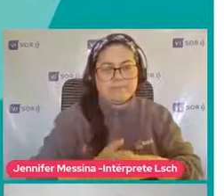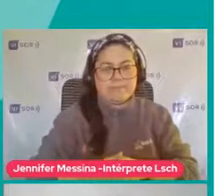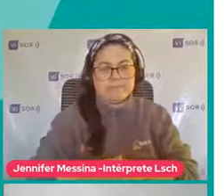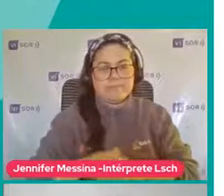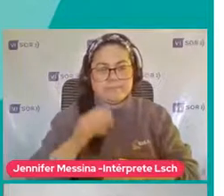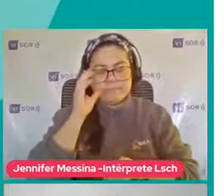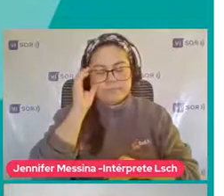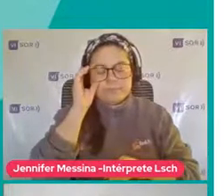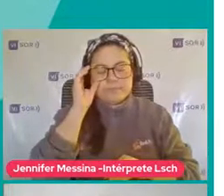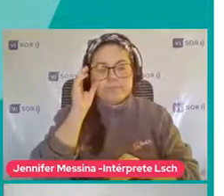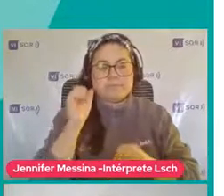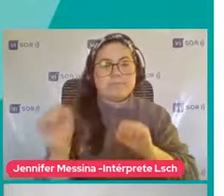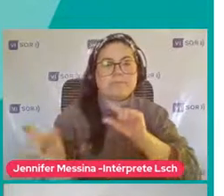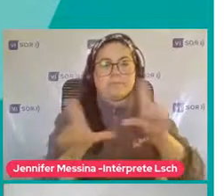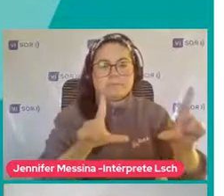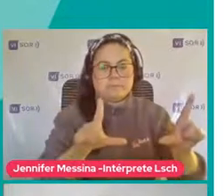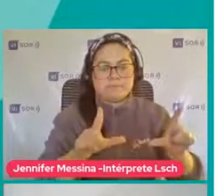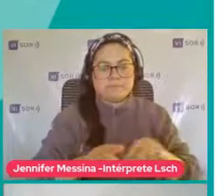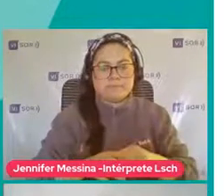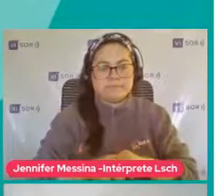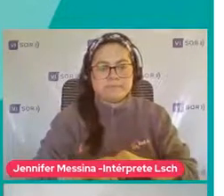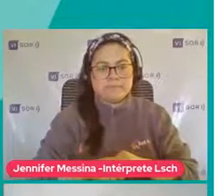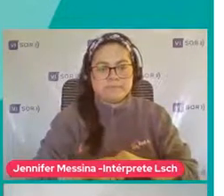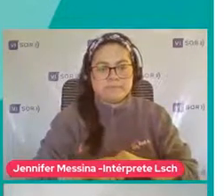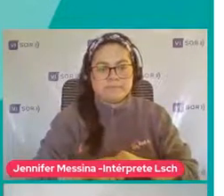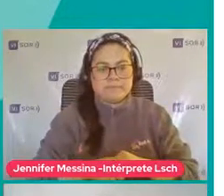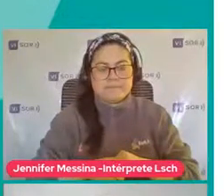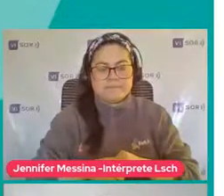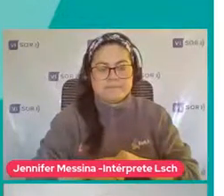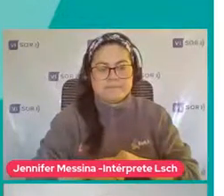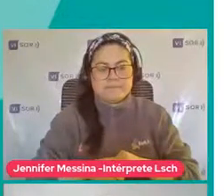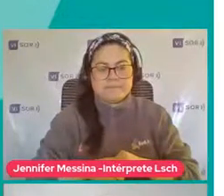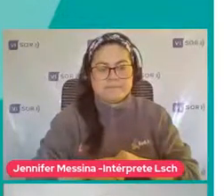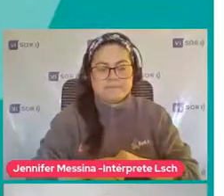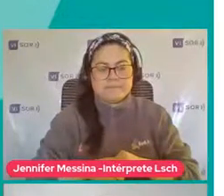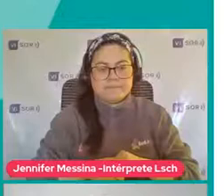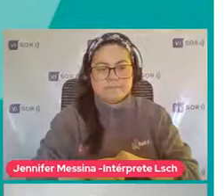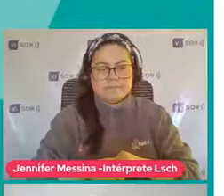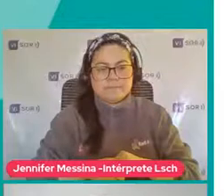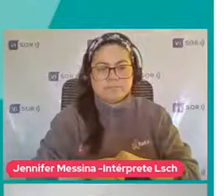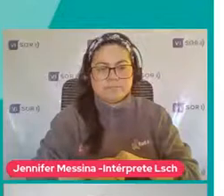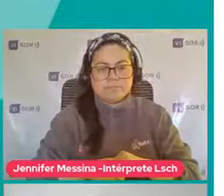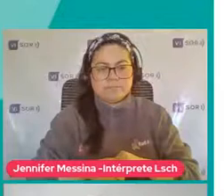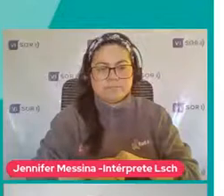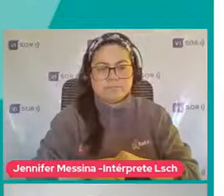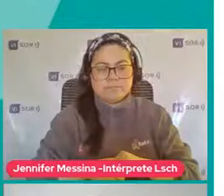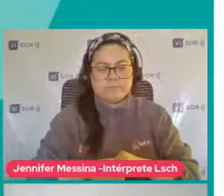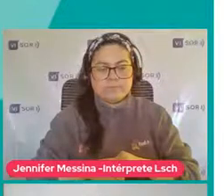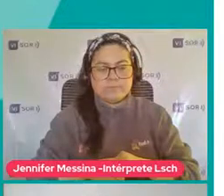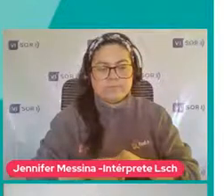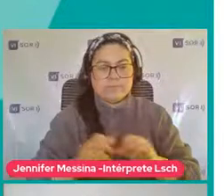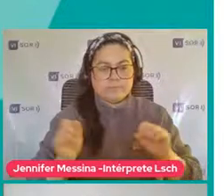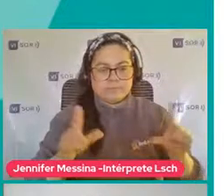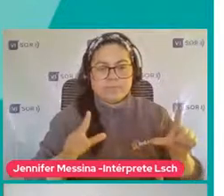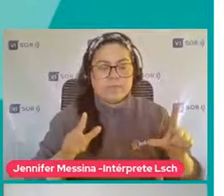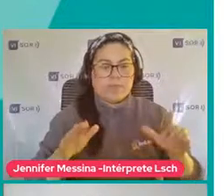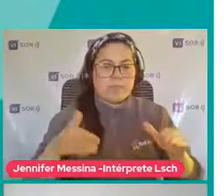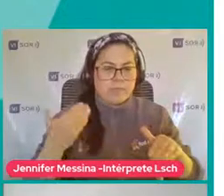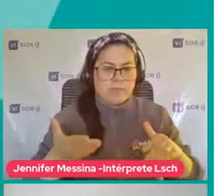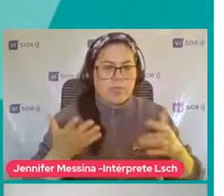Y después de esto Entonces Después de este Detectar oportunamente Obviamente Tenemos que